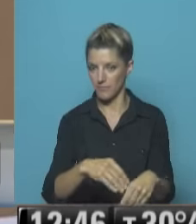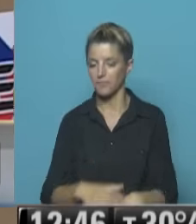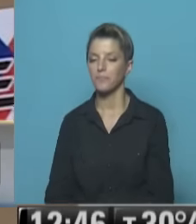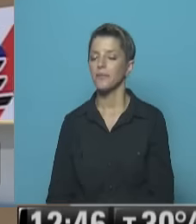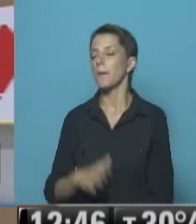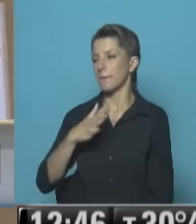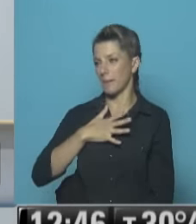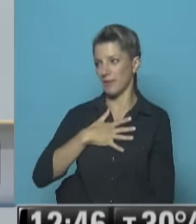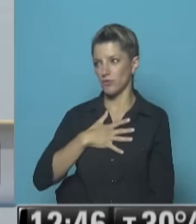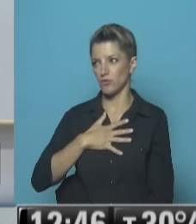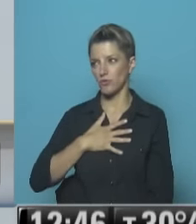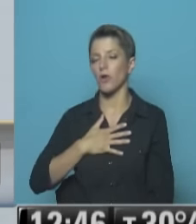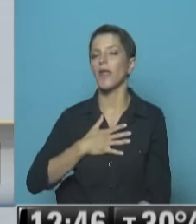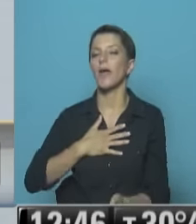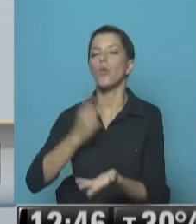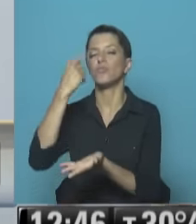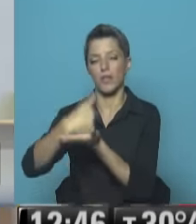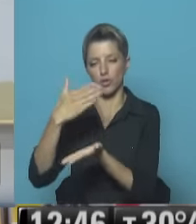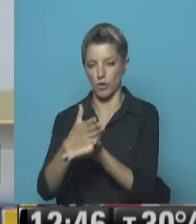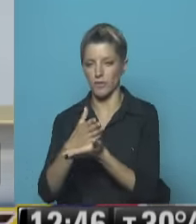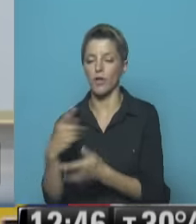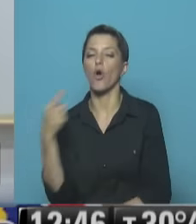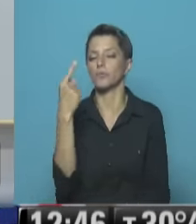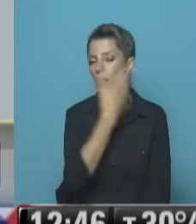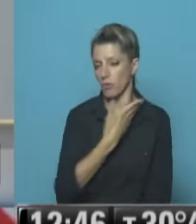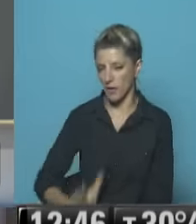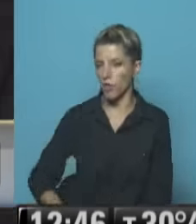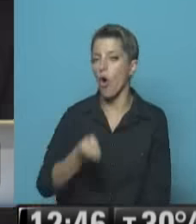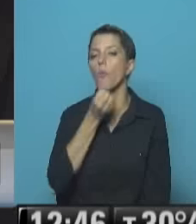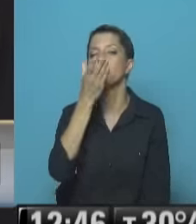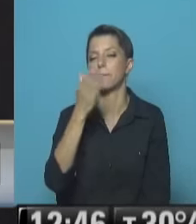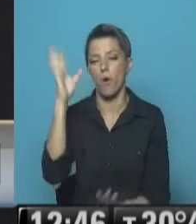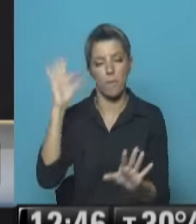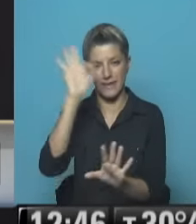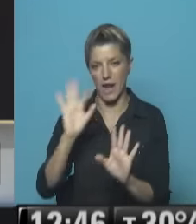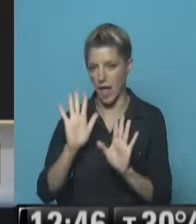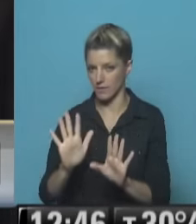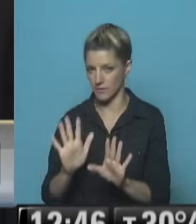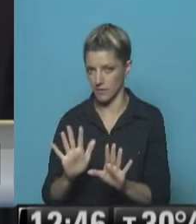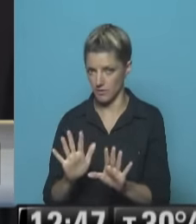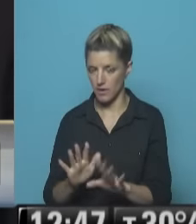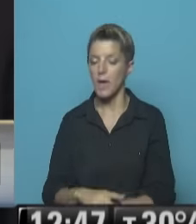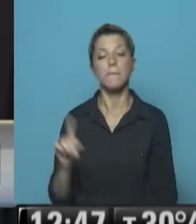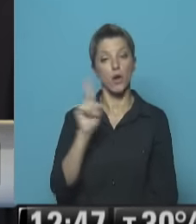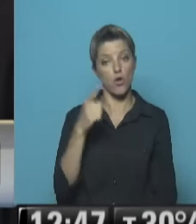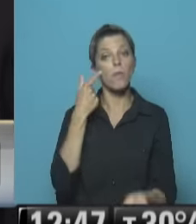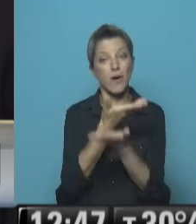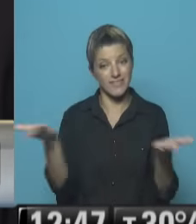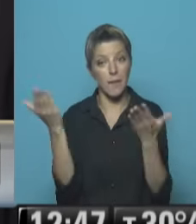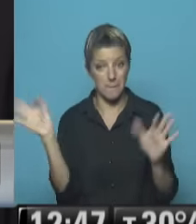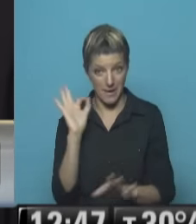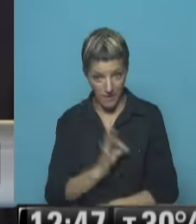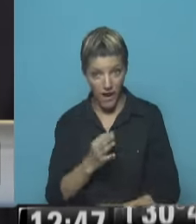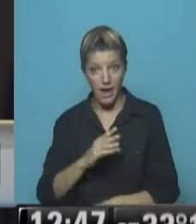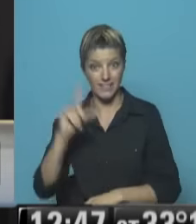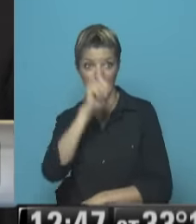Estas son expresiones De un sector De la oposición Que yo creo que No sintetiza Lo que es toda La oposición No hay